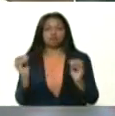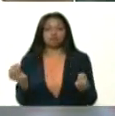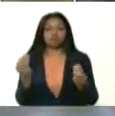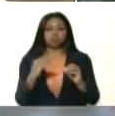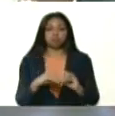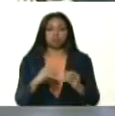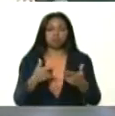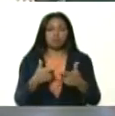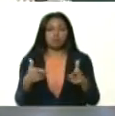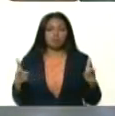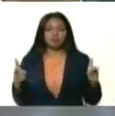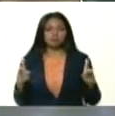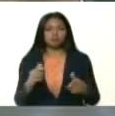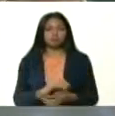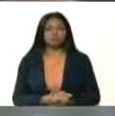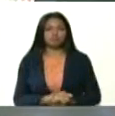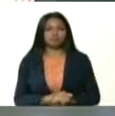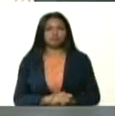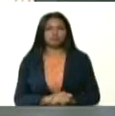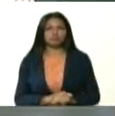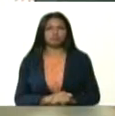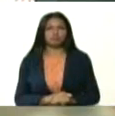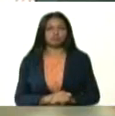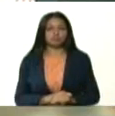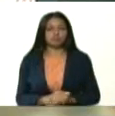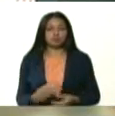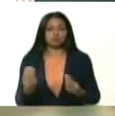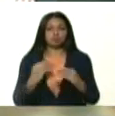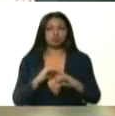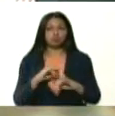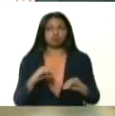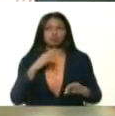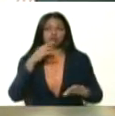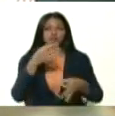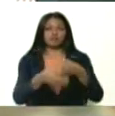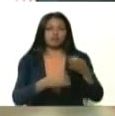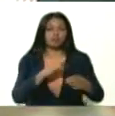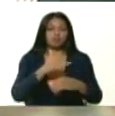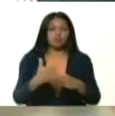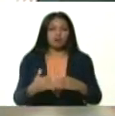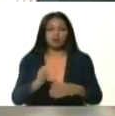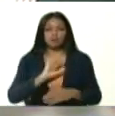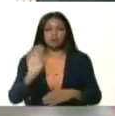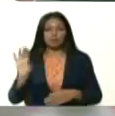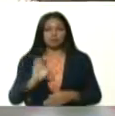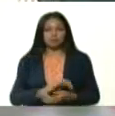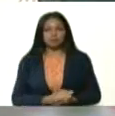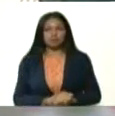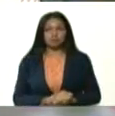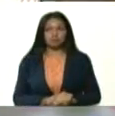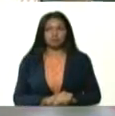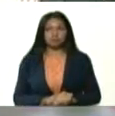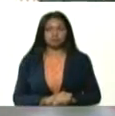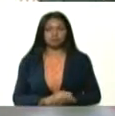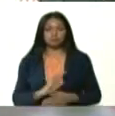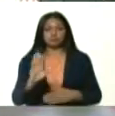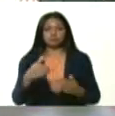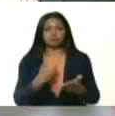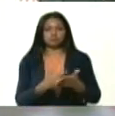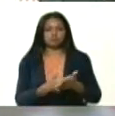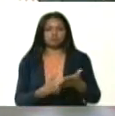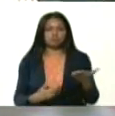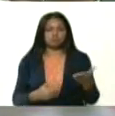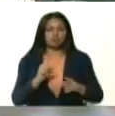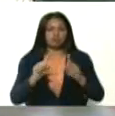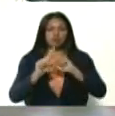amplia, una consulta amplia. Esa consulta ya hemos hablado con el Plan Patria, tenemos una propuesta, yo le envío a usted algunas